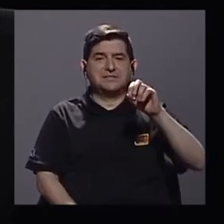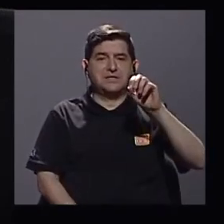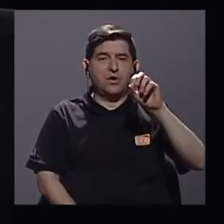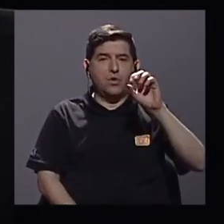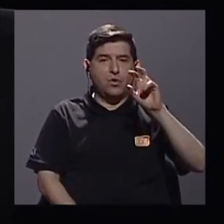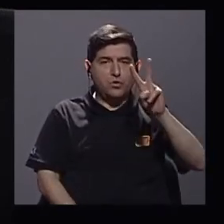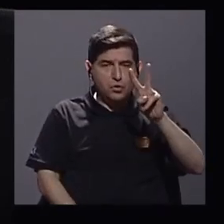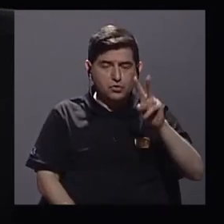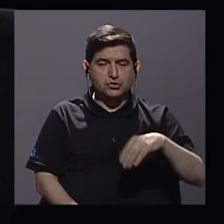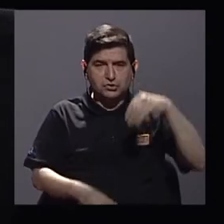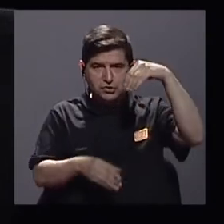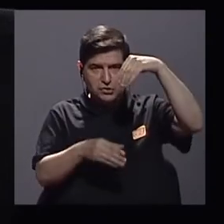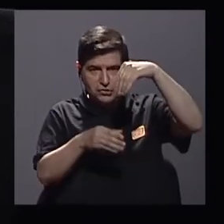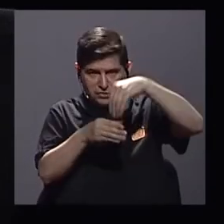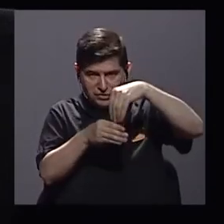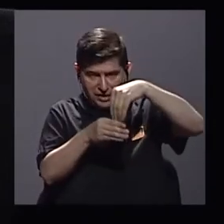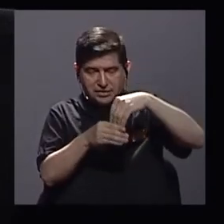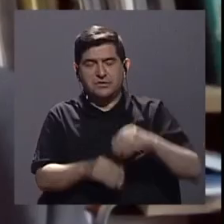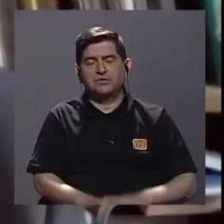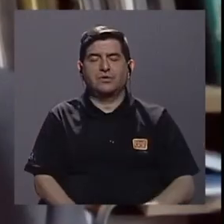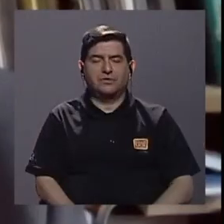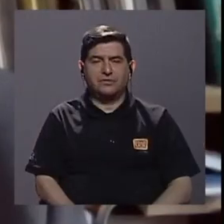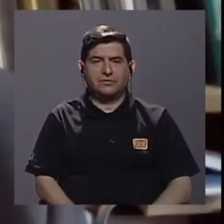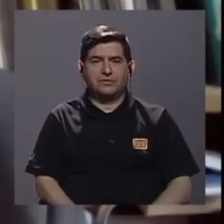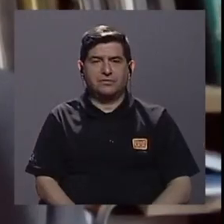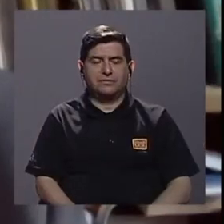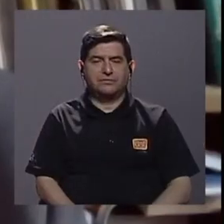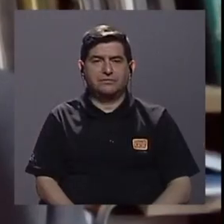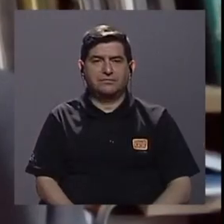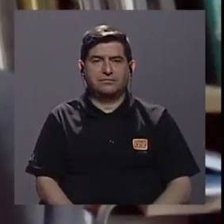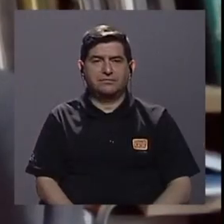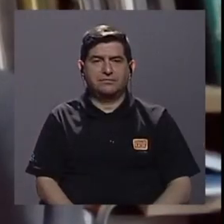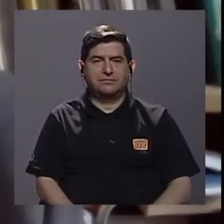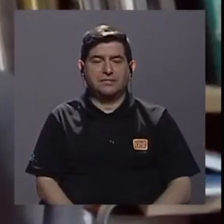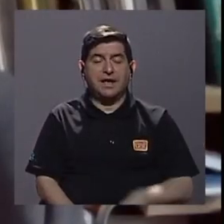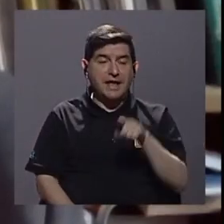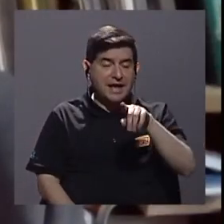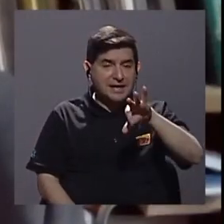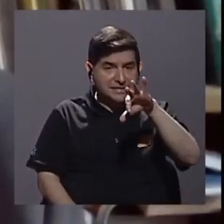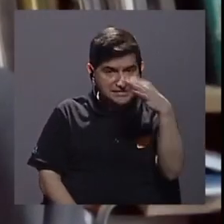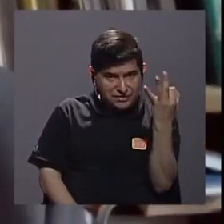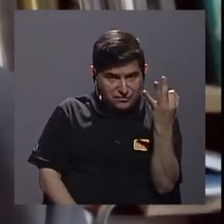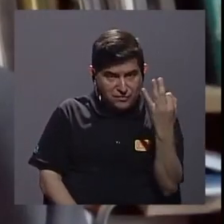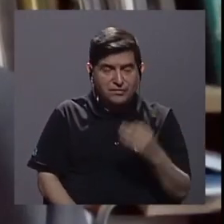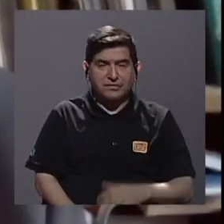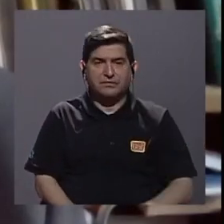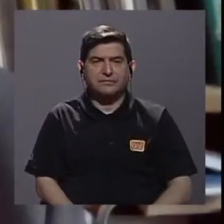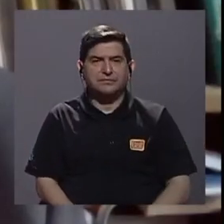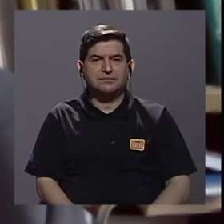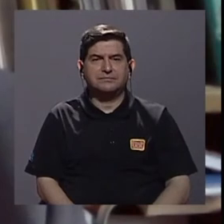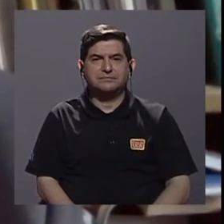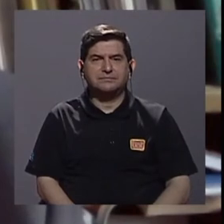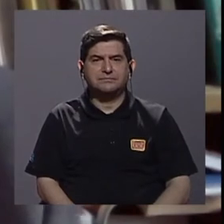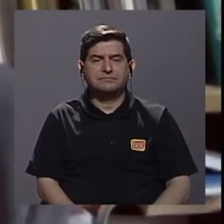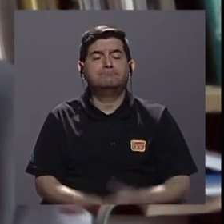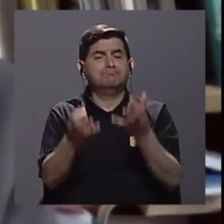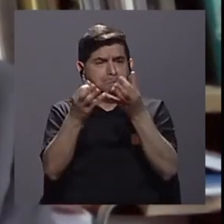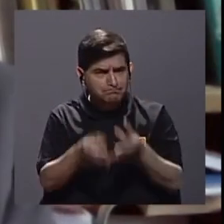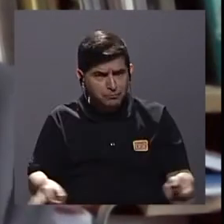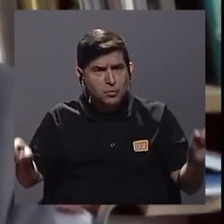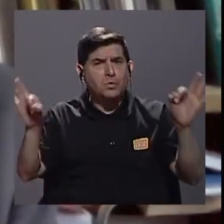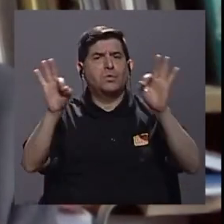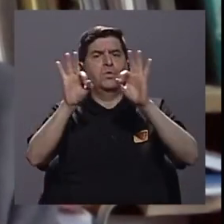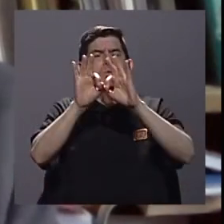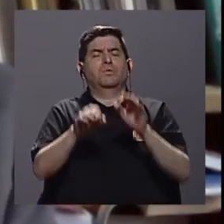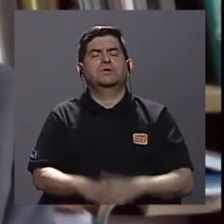en un otro organismo que captura carbono de la atmósfera y entonces en ese sentido es importante